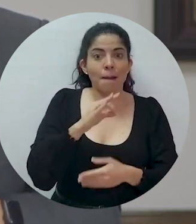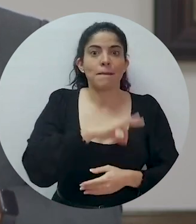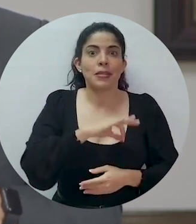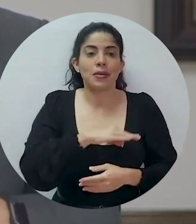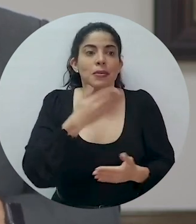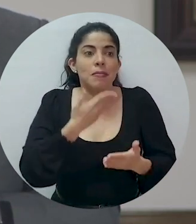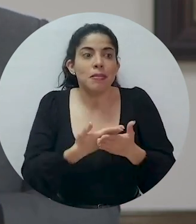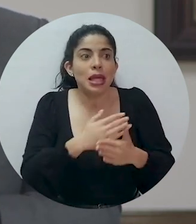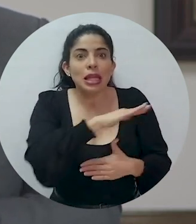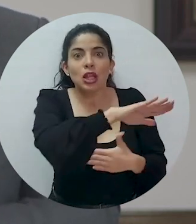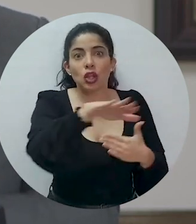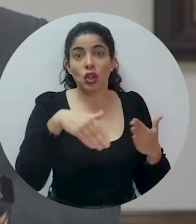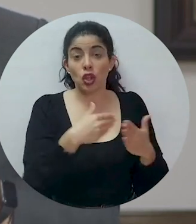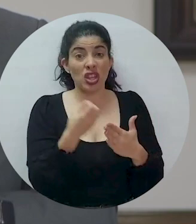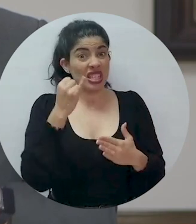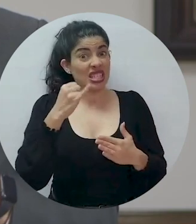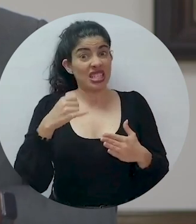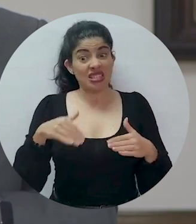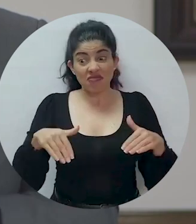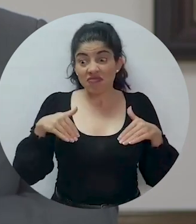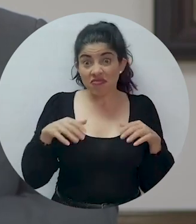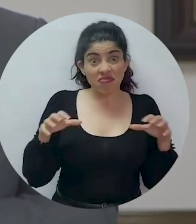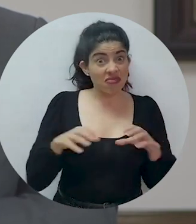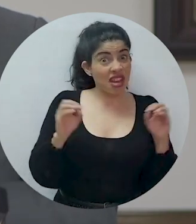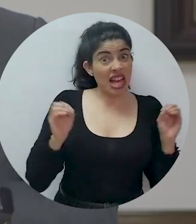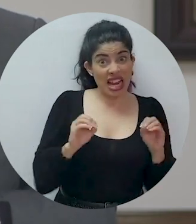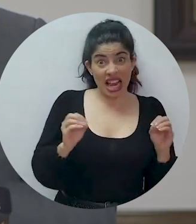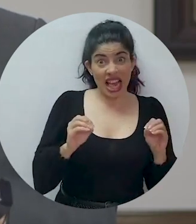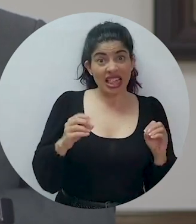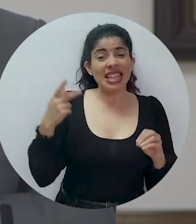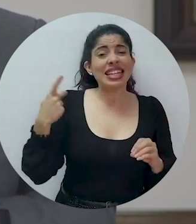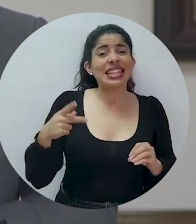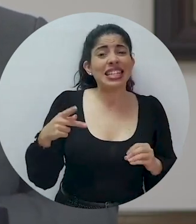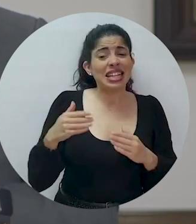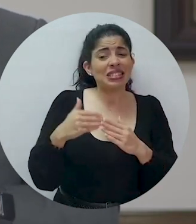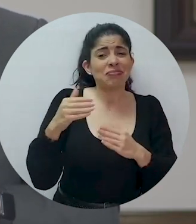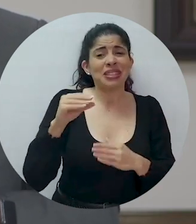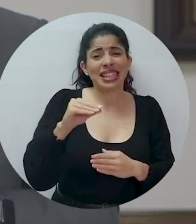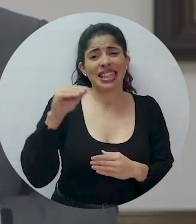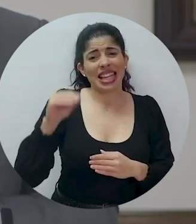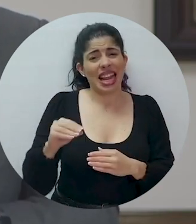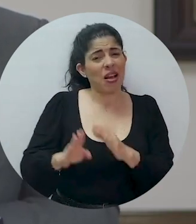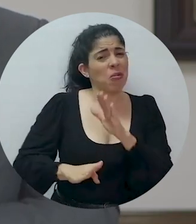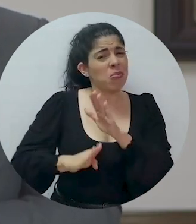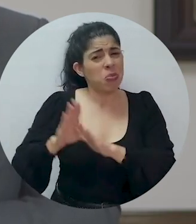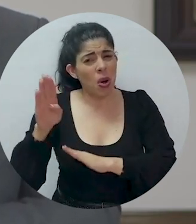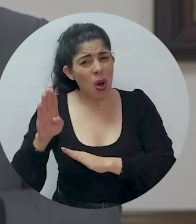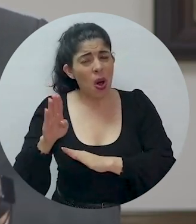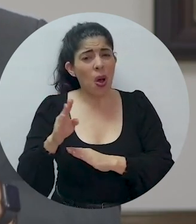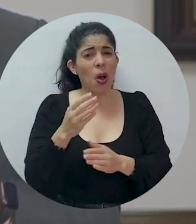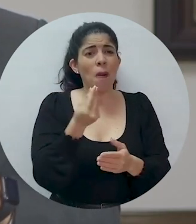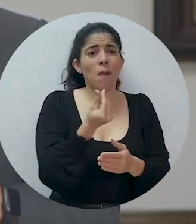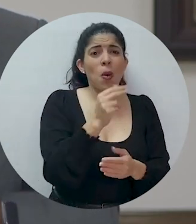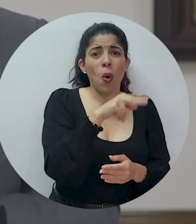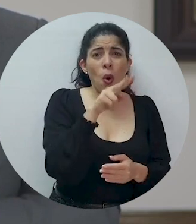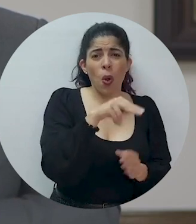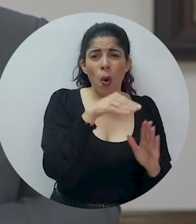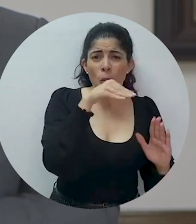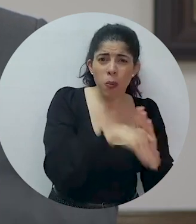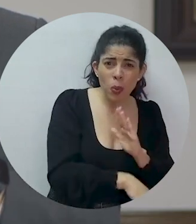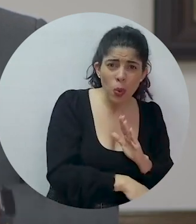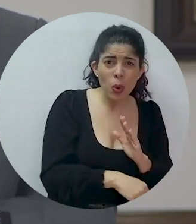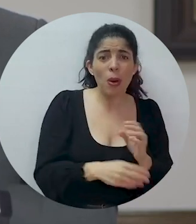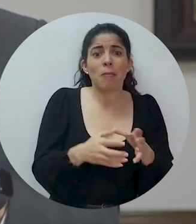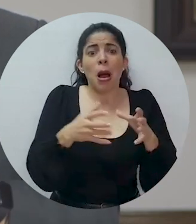todas y de todos. Si no actuamos, el riesgo está en altas tasas de interés, en devaluación,